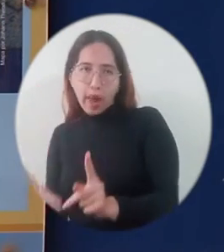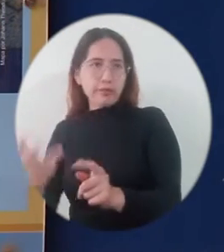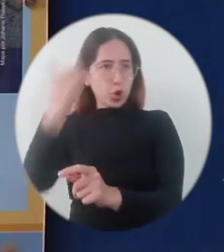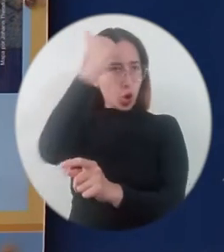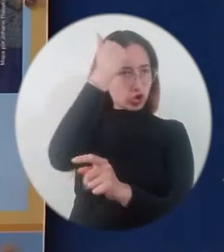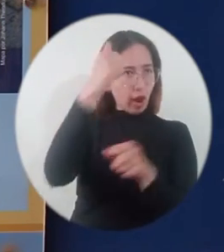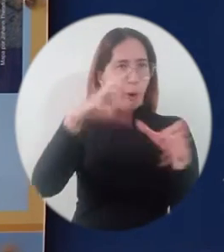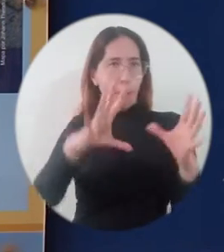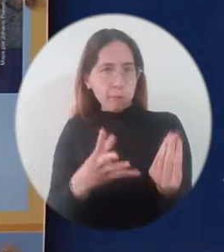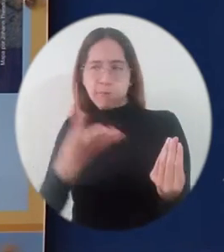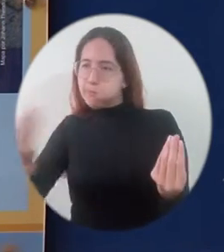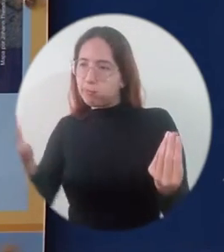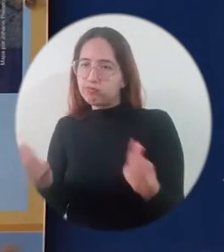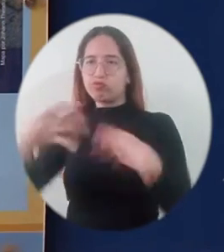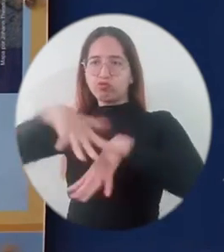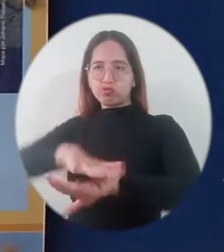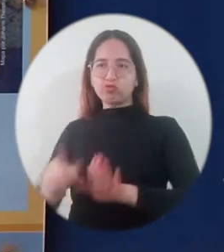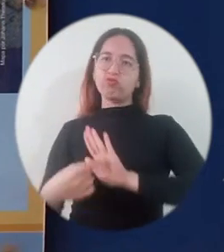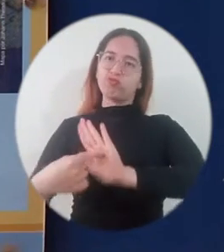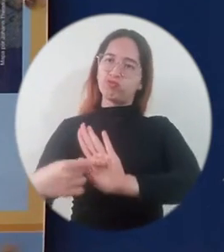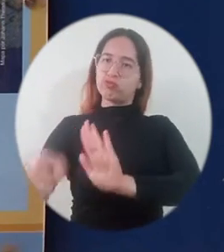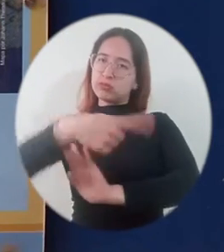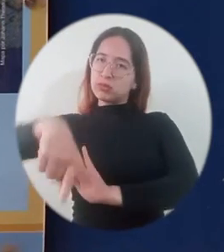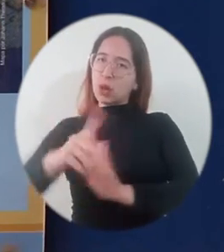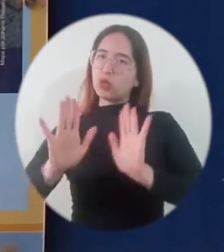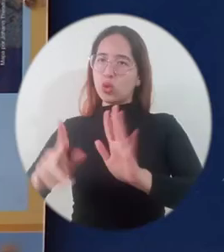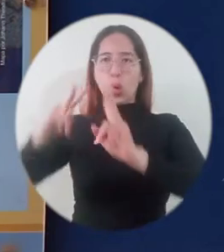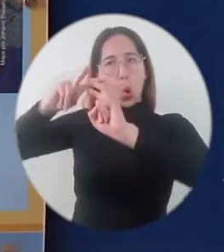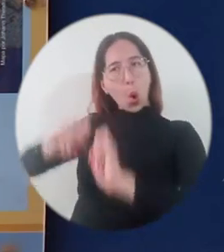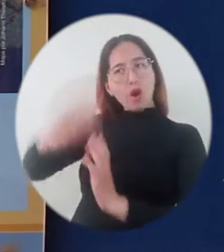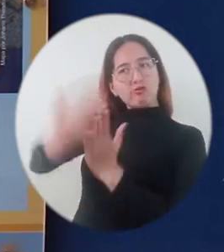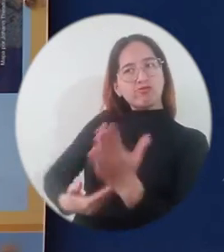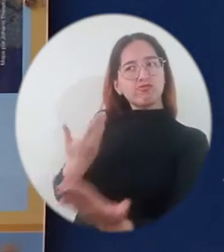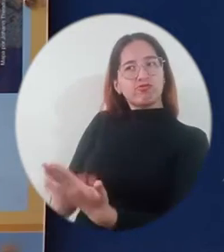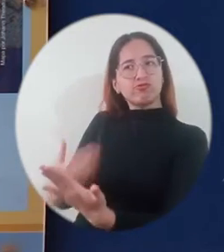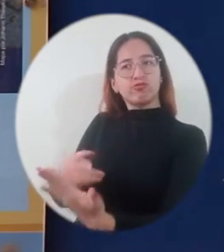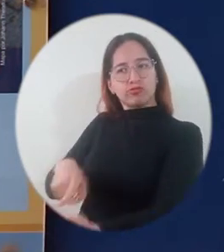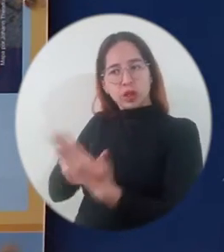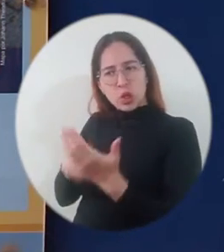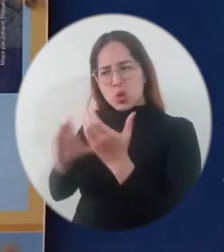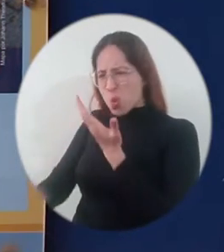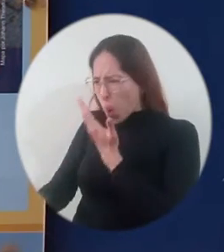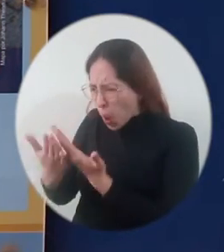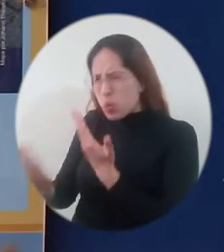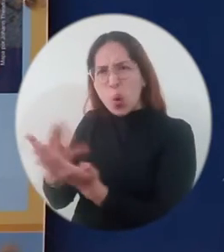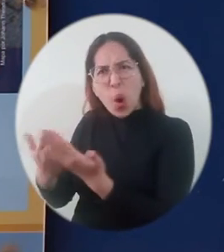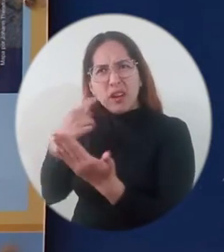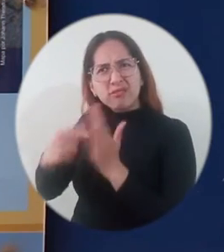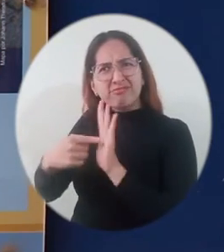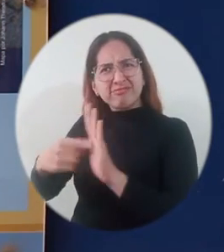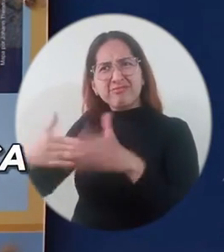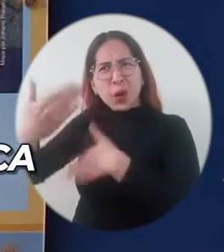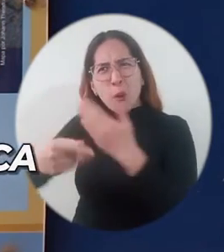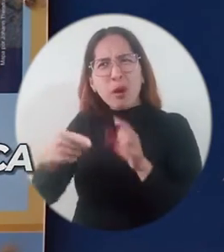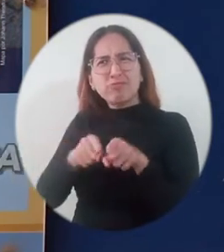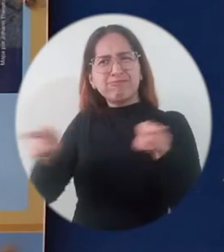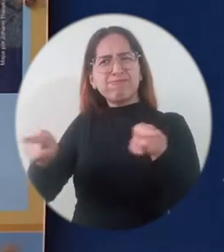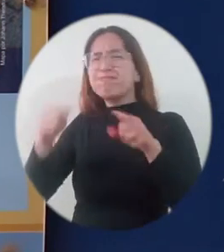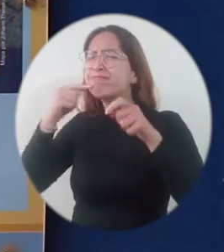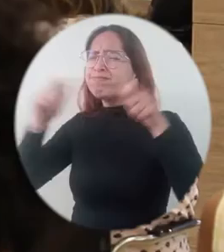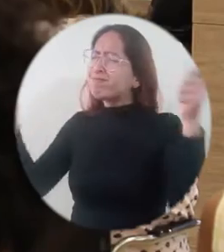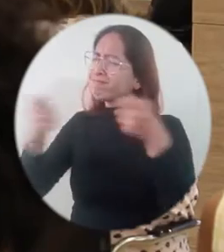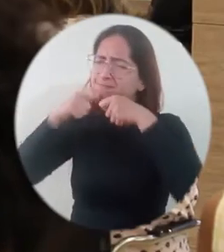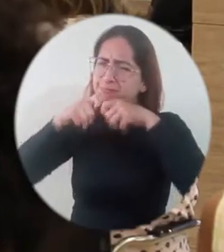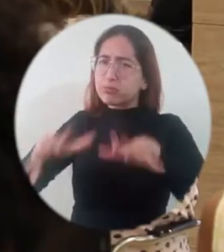a los estudiantes con los docentes en las presentaciones de sus trabajos de investigaciones. También hemos